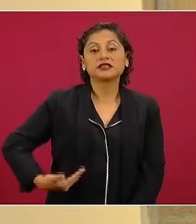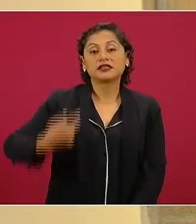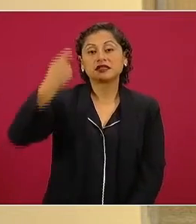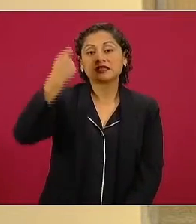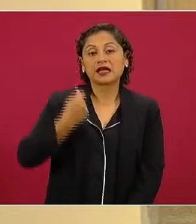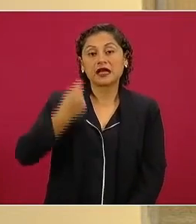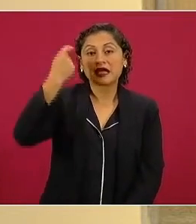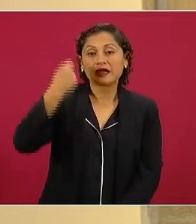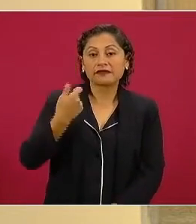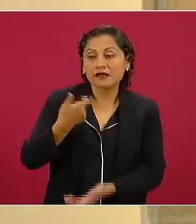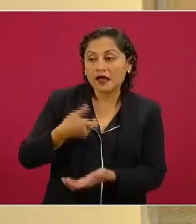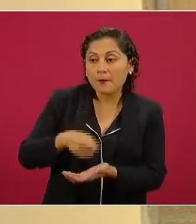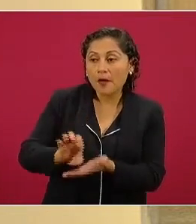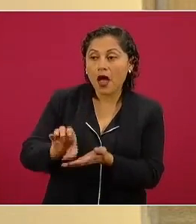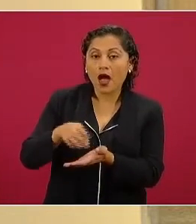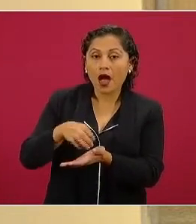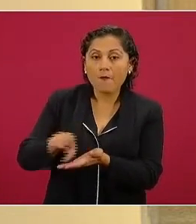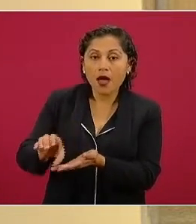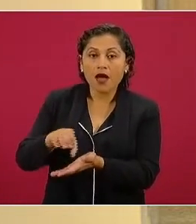cumplió